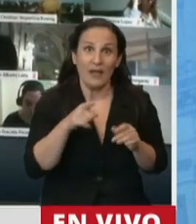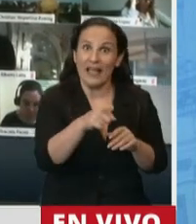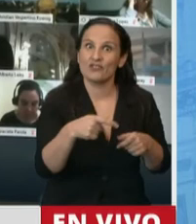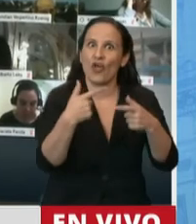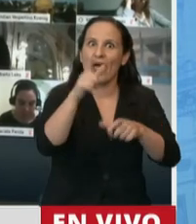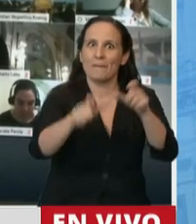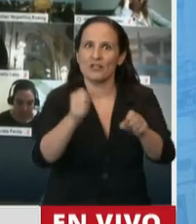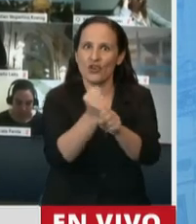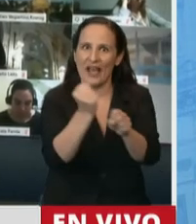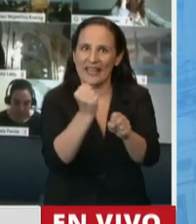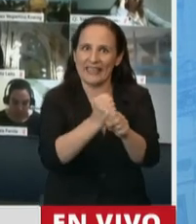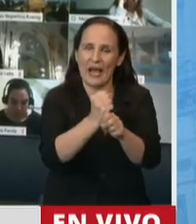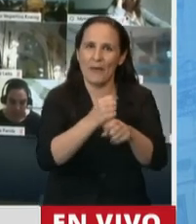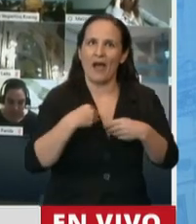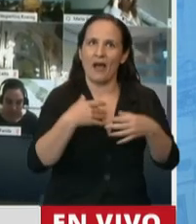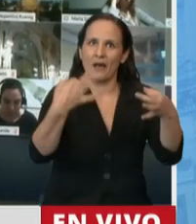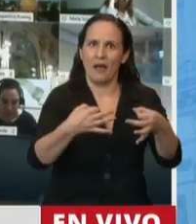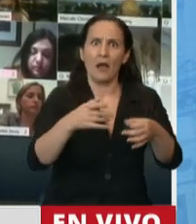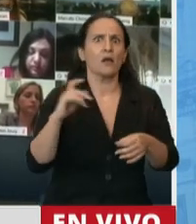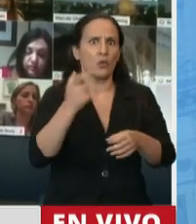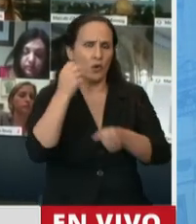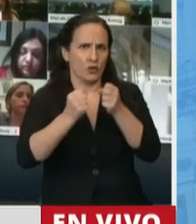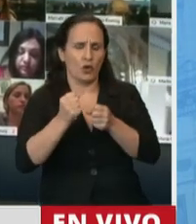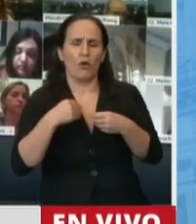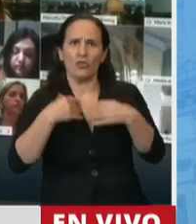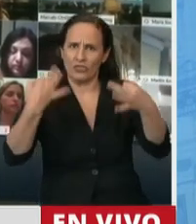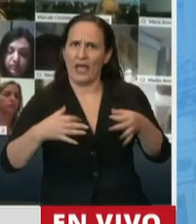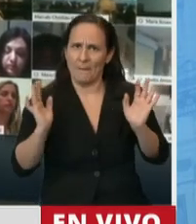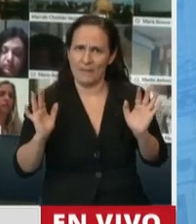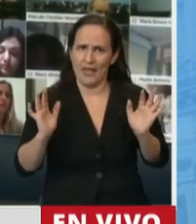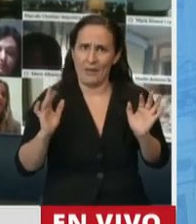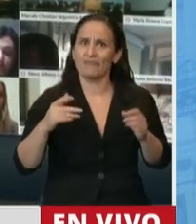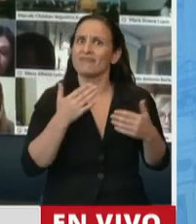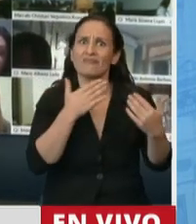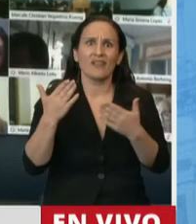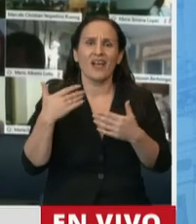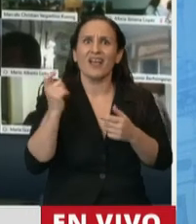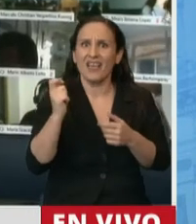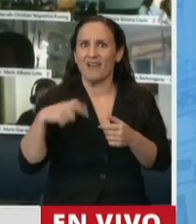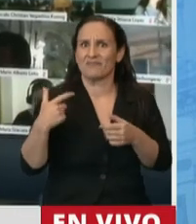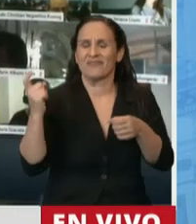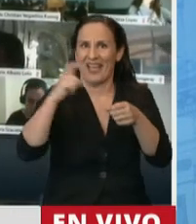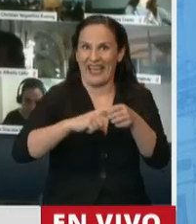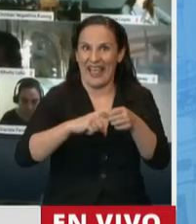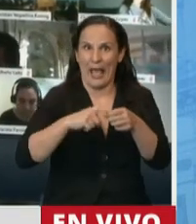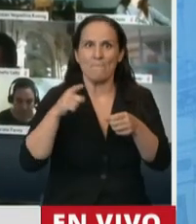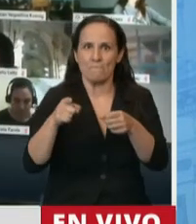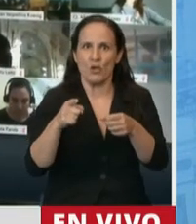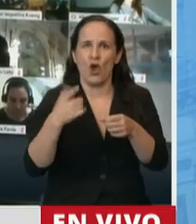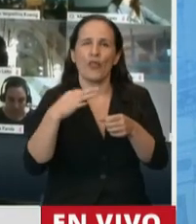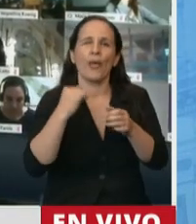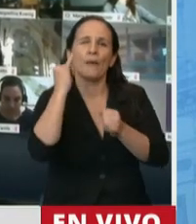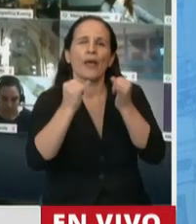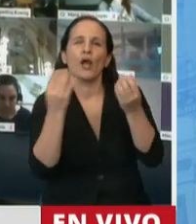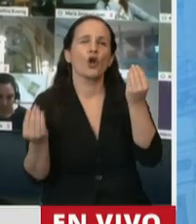trabajadoras, sino también a sus empleadores. Y nadie mejor que el gremio a través de la convención colectiva para especificar cómo